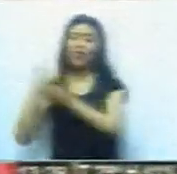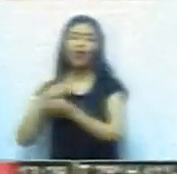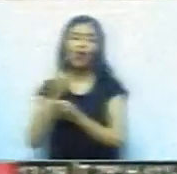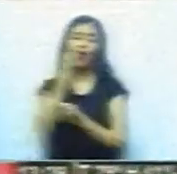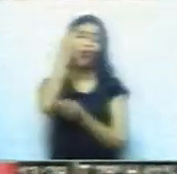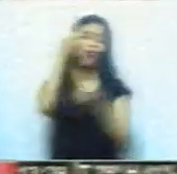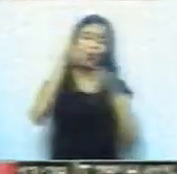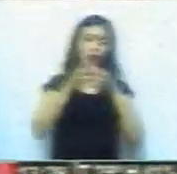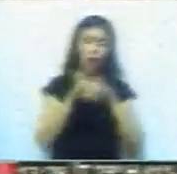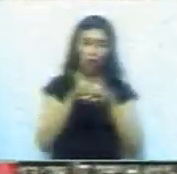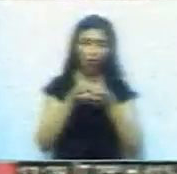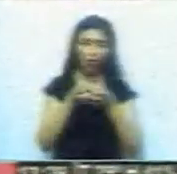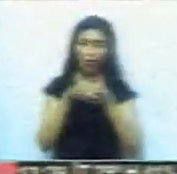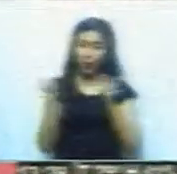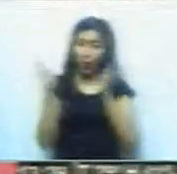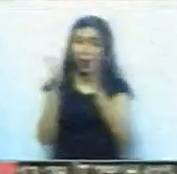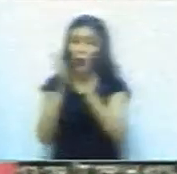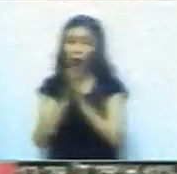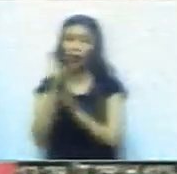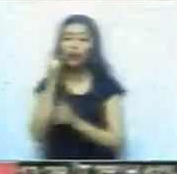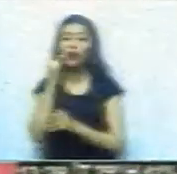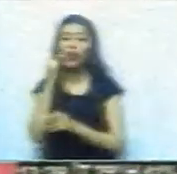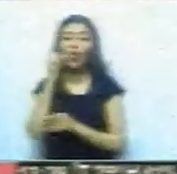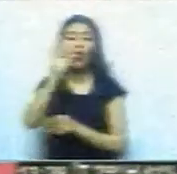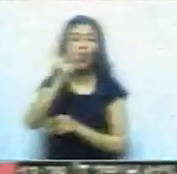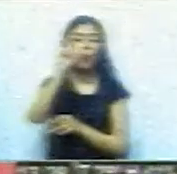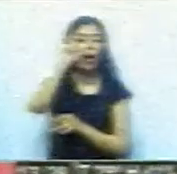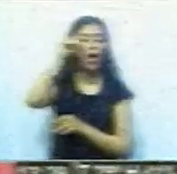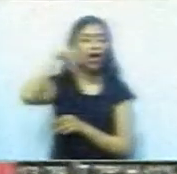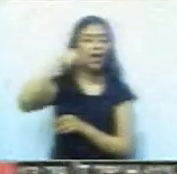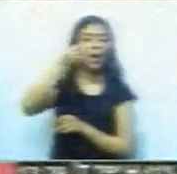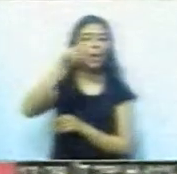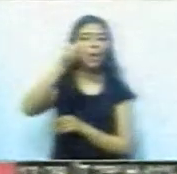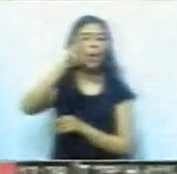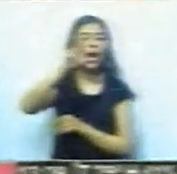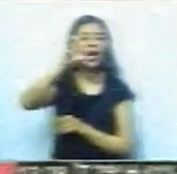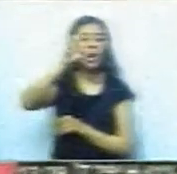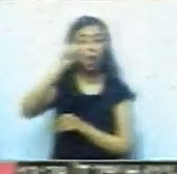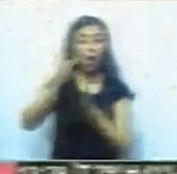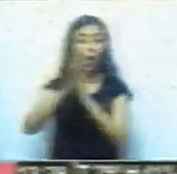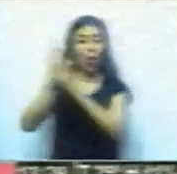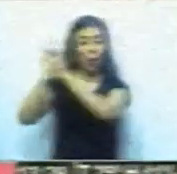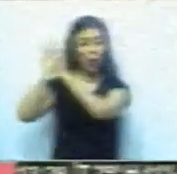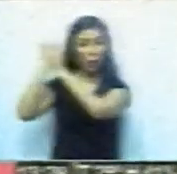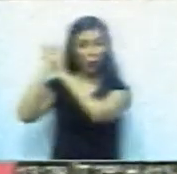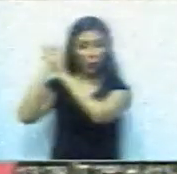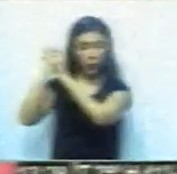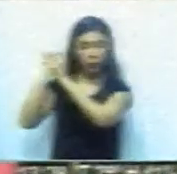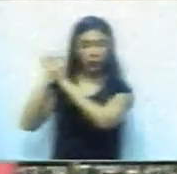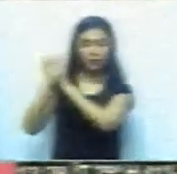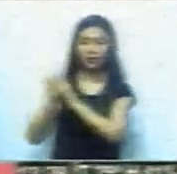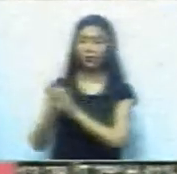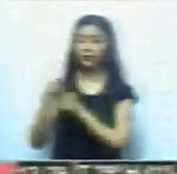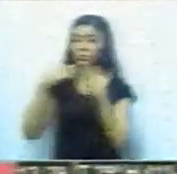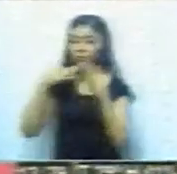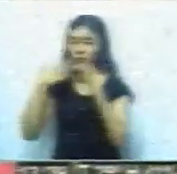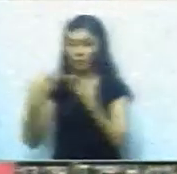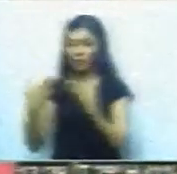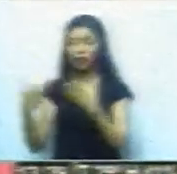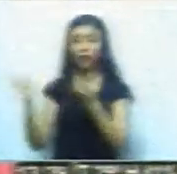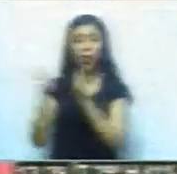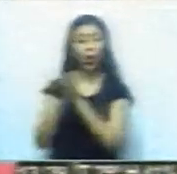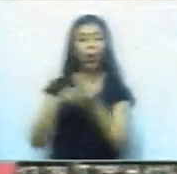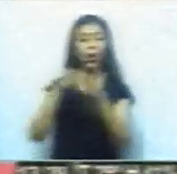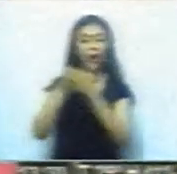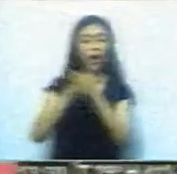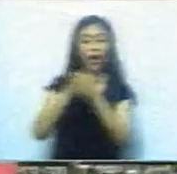Lucianito de Marcos, al cual le quiero agradecer un montón y a los chicos que hemos trabajado, hemos hecho un laburo realmente impresionante y agradecerle a la gente,